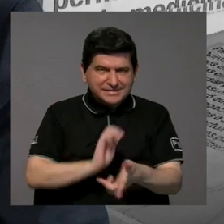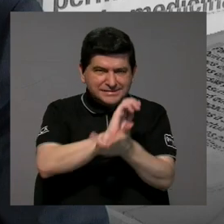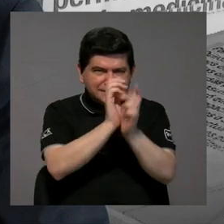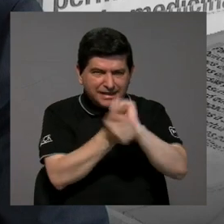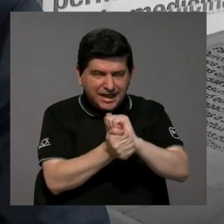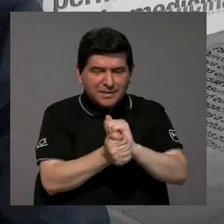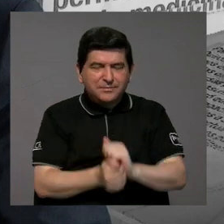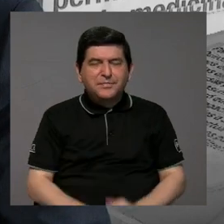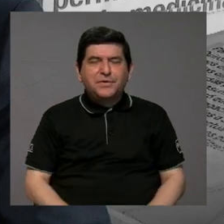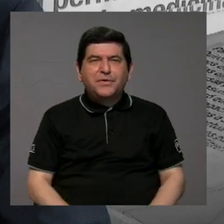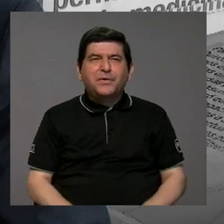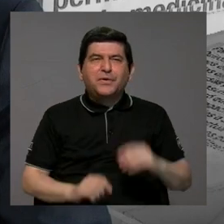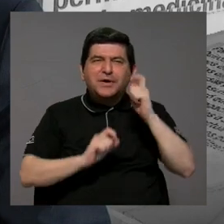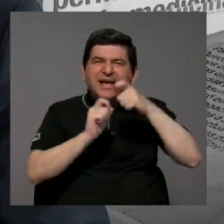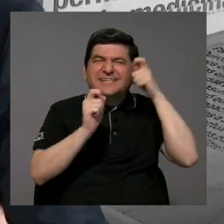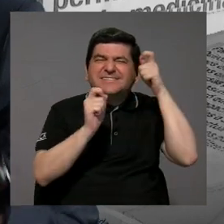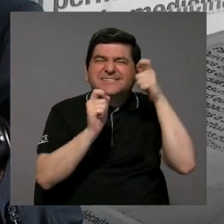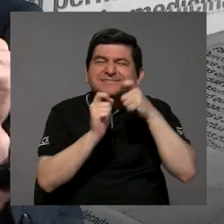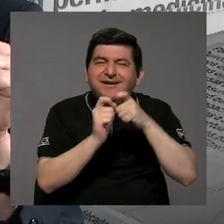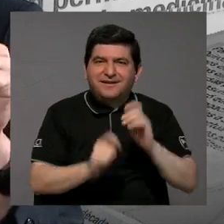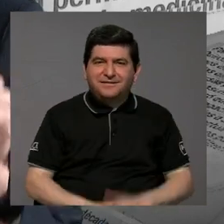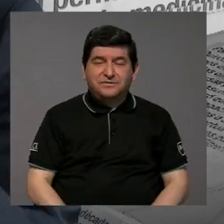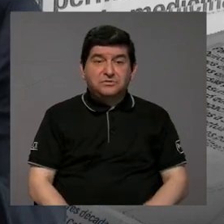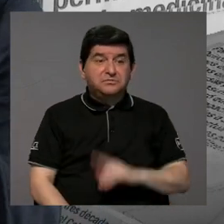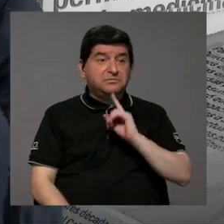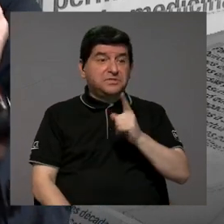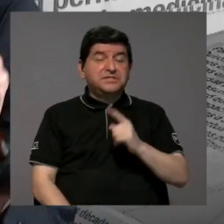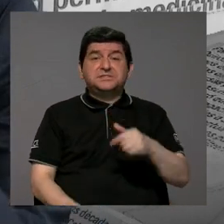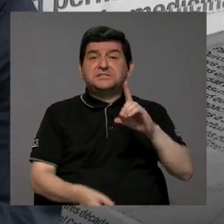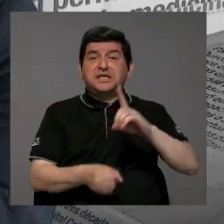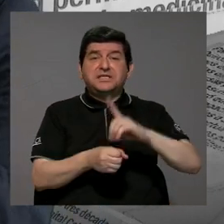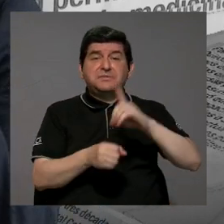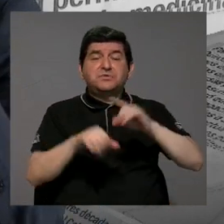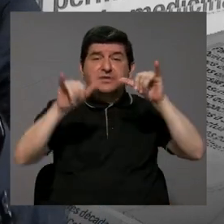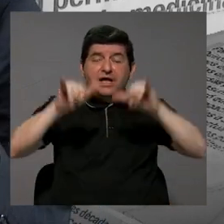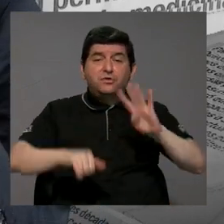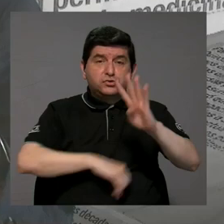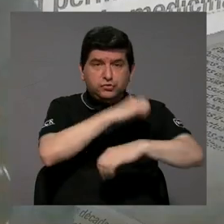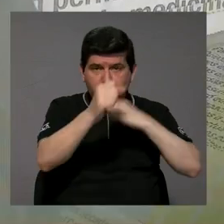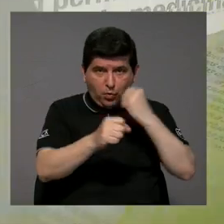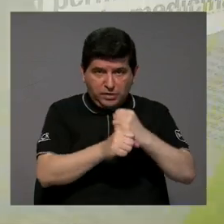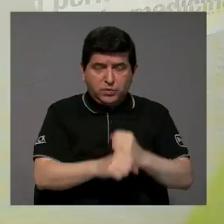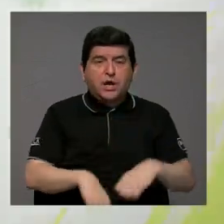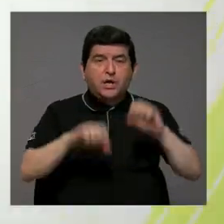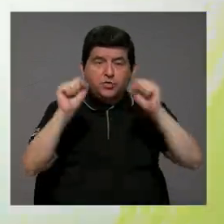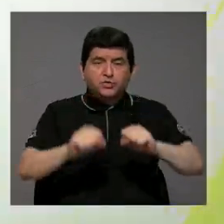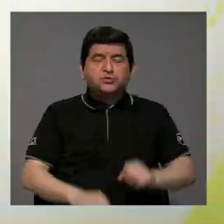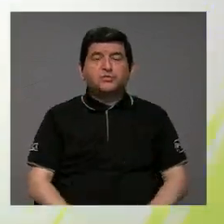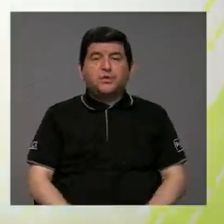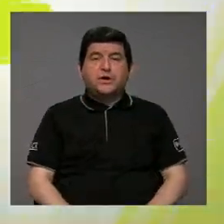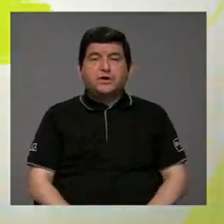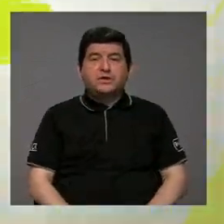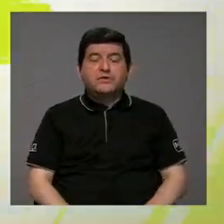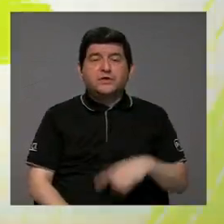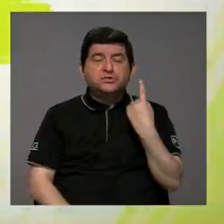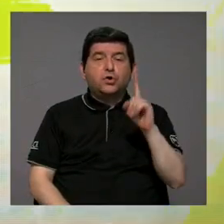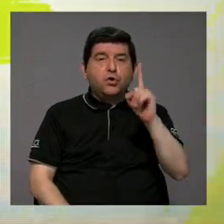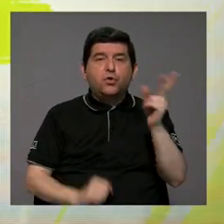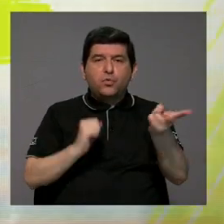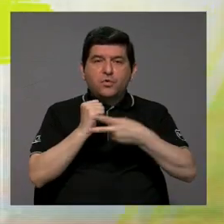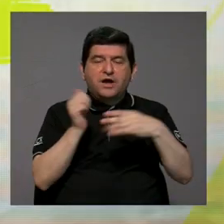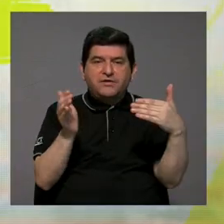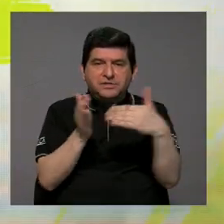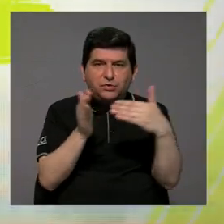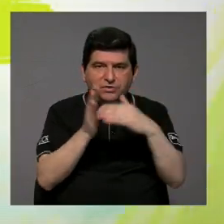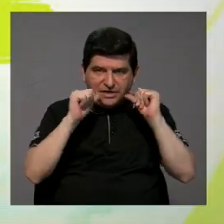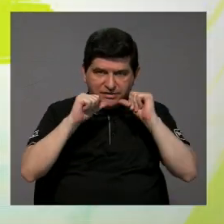es una reforma mucho más modesta y concreta. Es básicamente decir, las y los diputados se mantienen cuatro años y pueden elegirse por una única vez